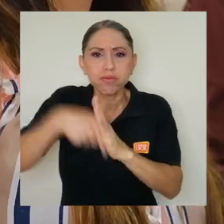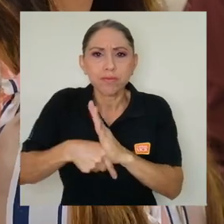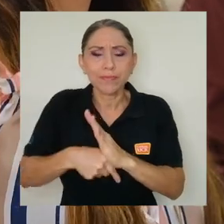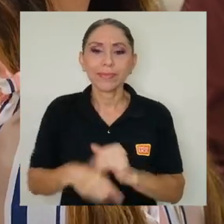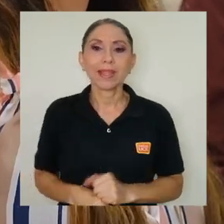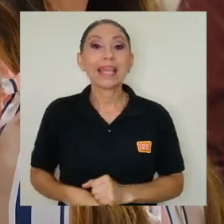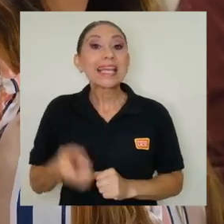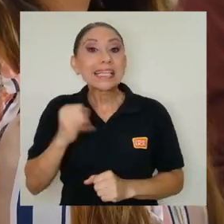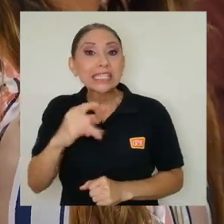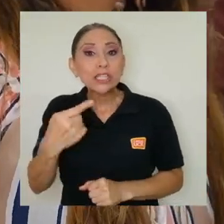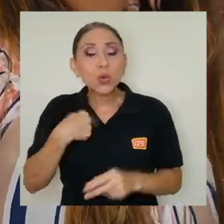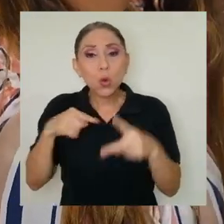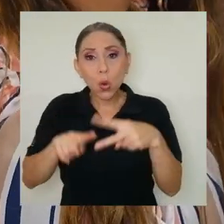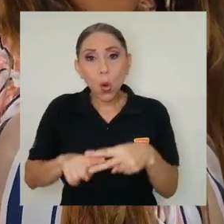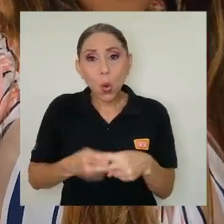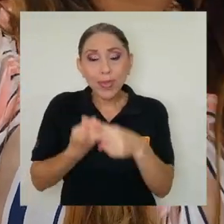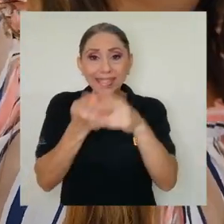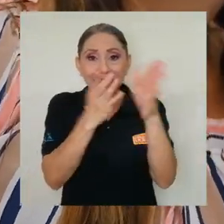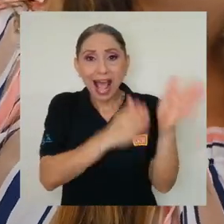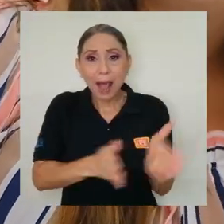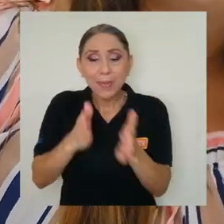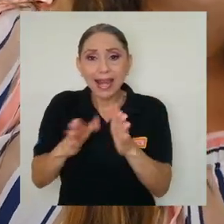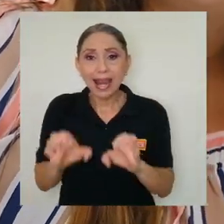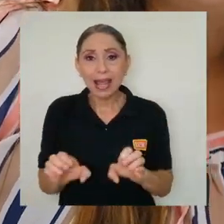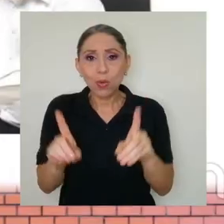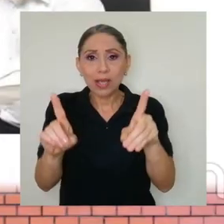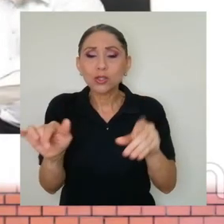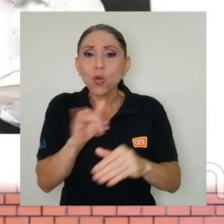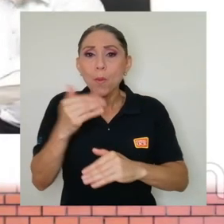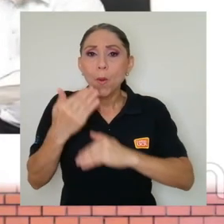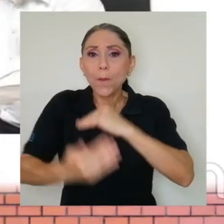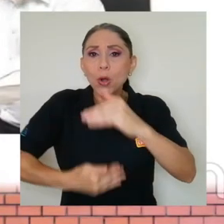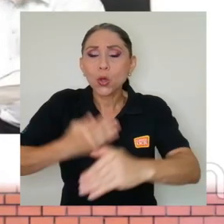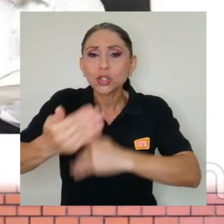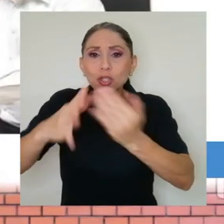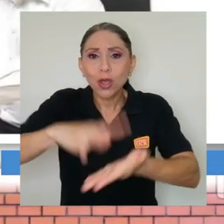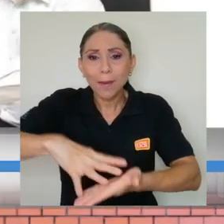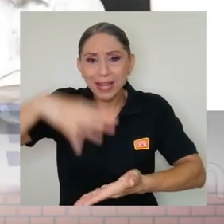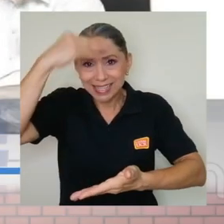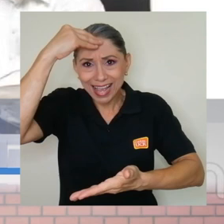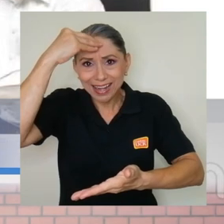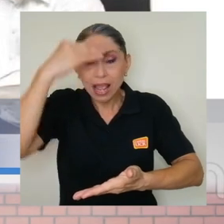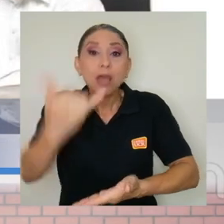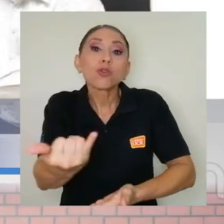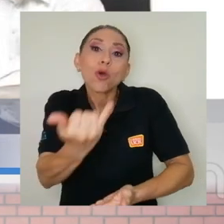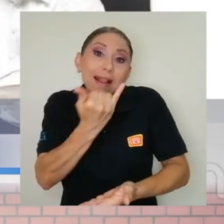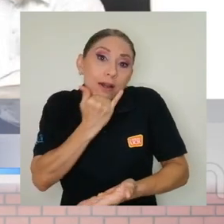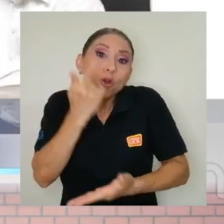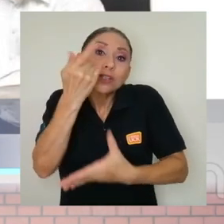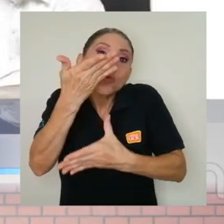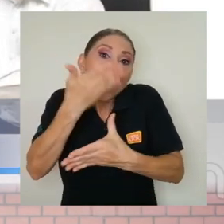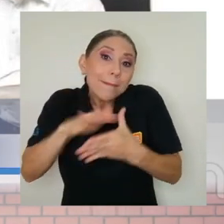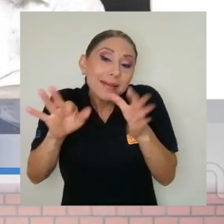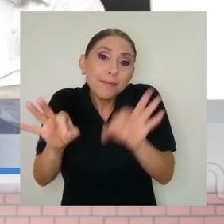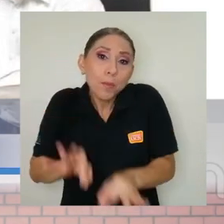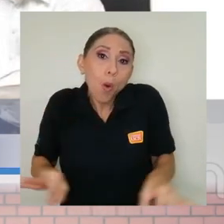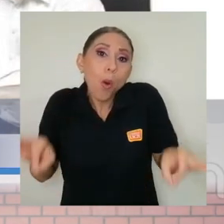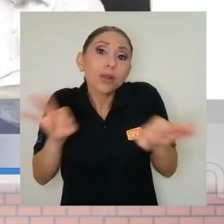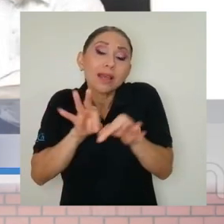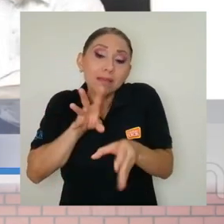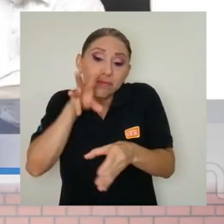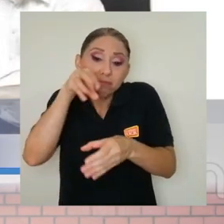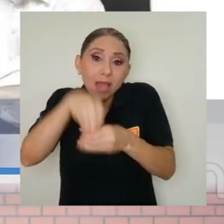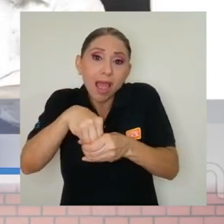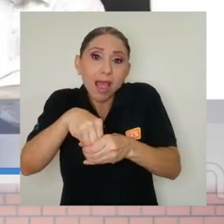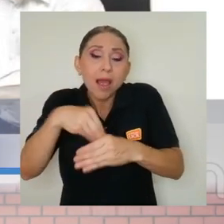que si uno comienza a planear la educación como proceso de aprendizaje donde el error es parte integral de tanto el